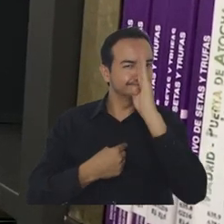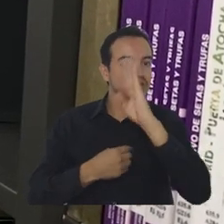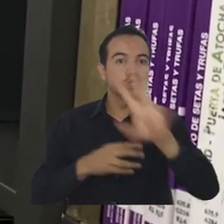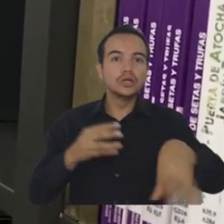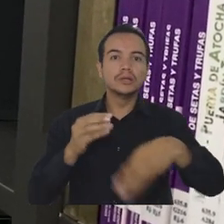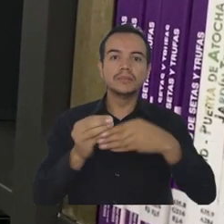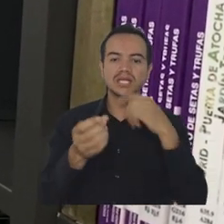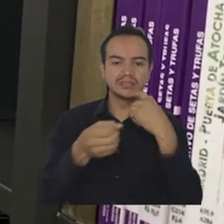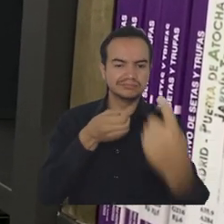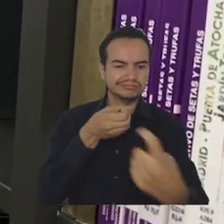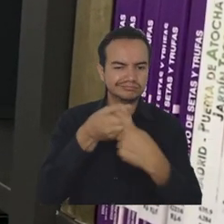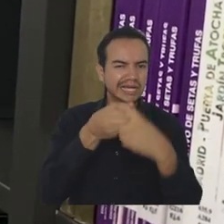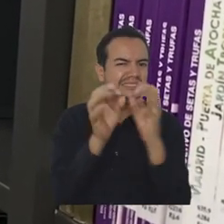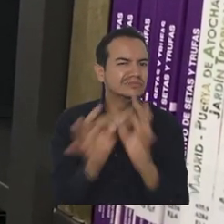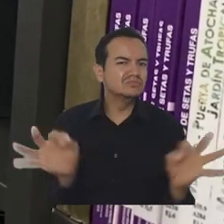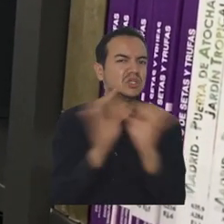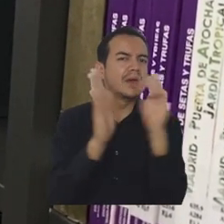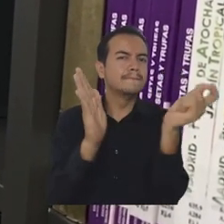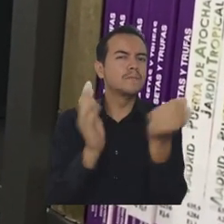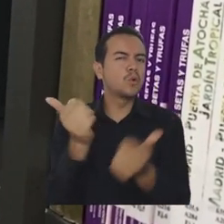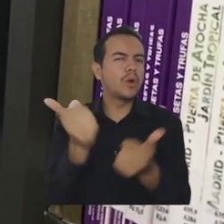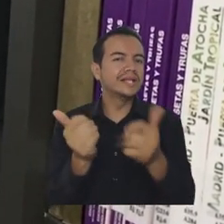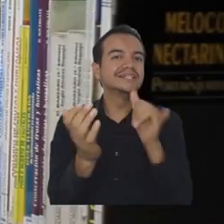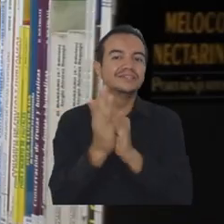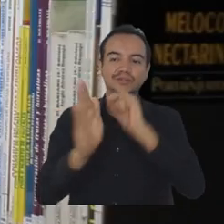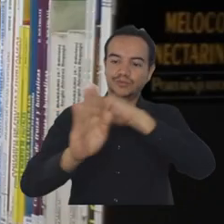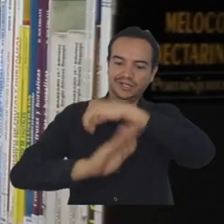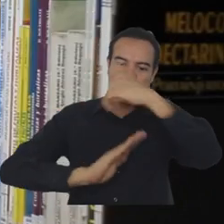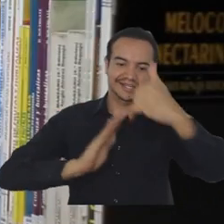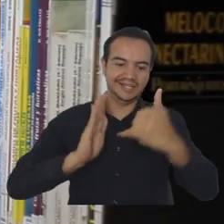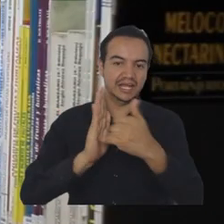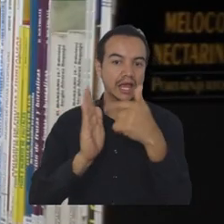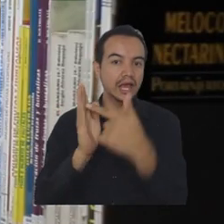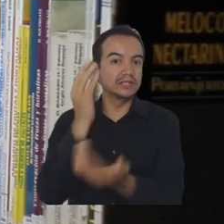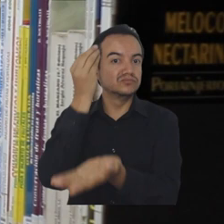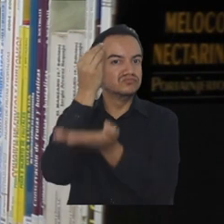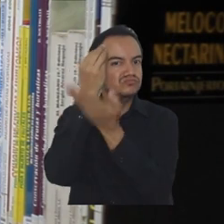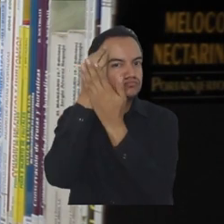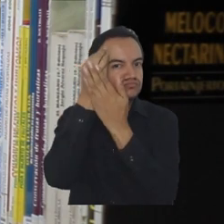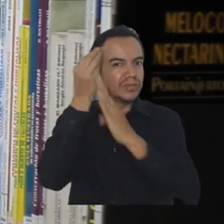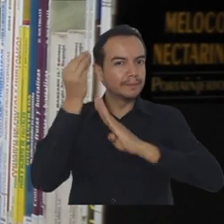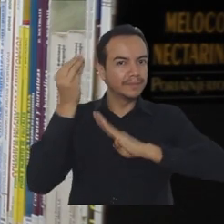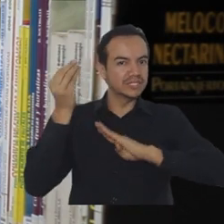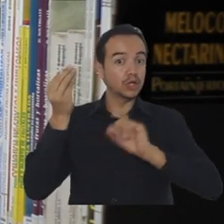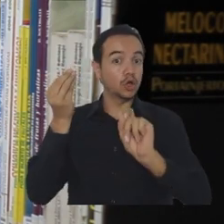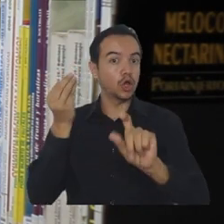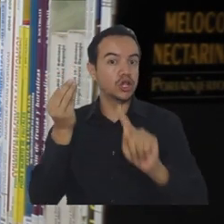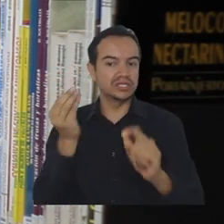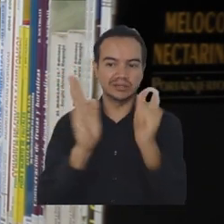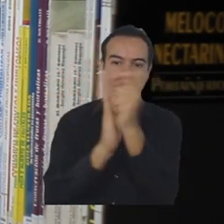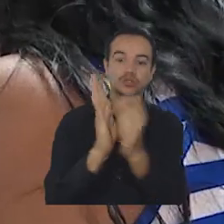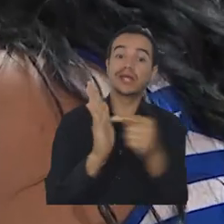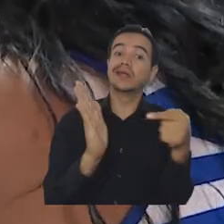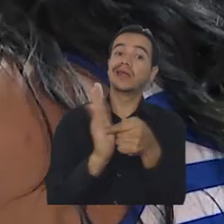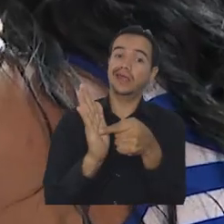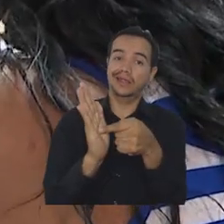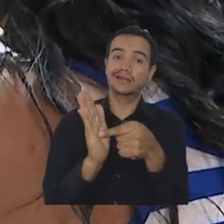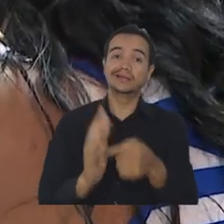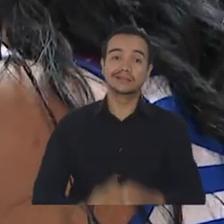requisito principal para inscribirse y aspirar un cupo en la institución es el puntaje en las pruebas ICFES-SABER-11.